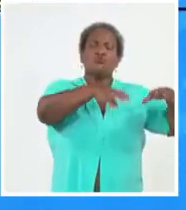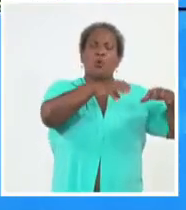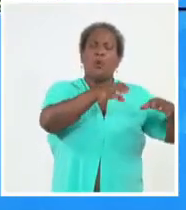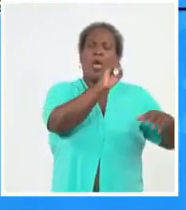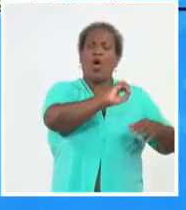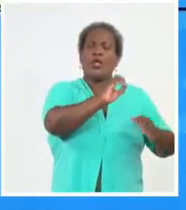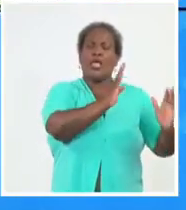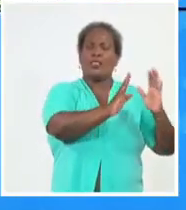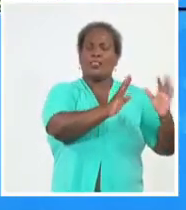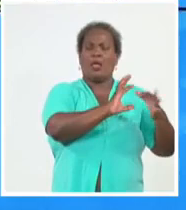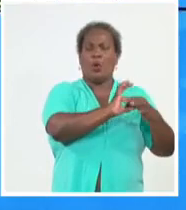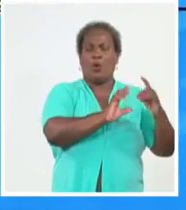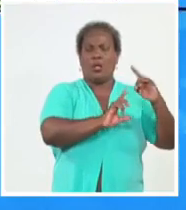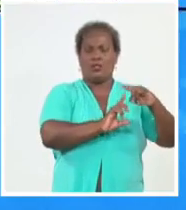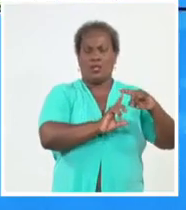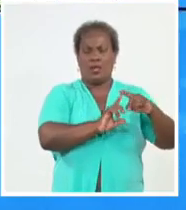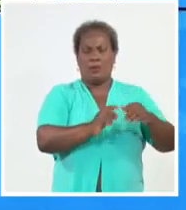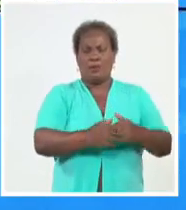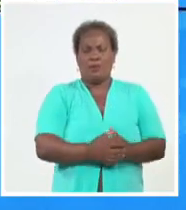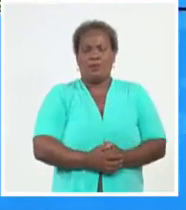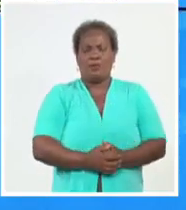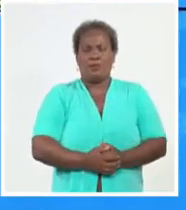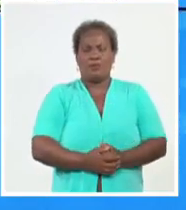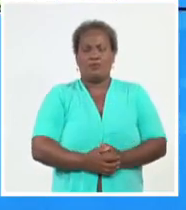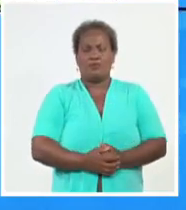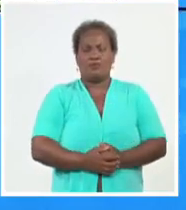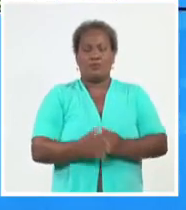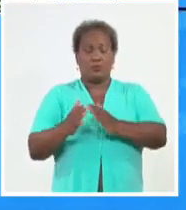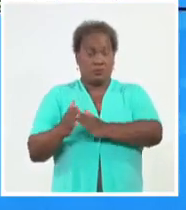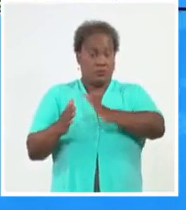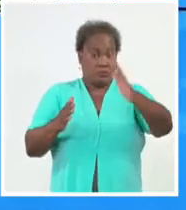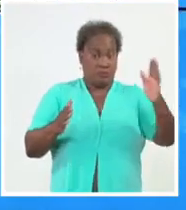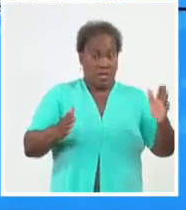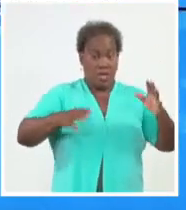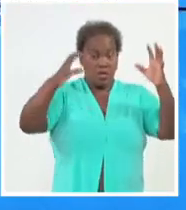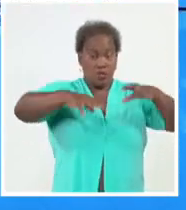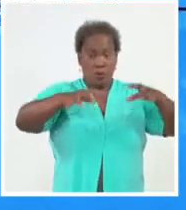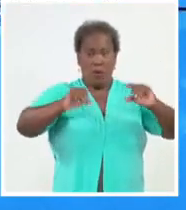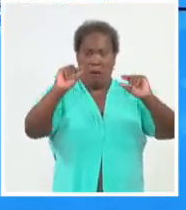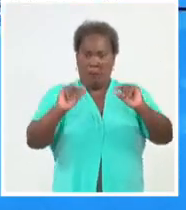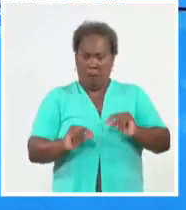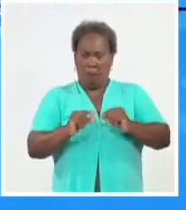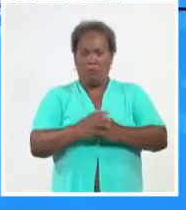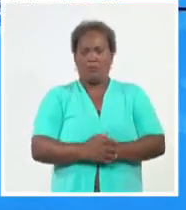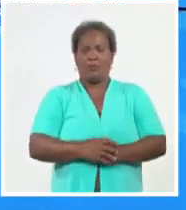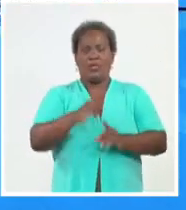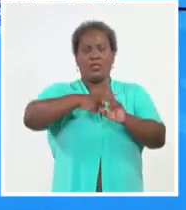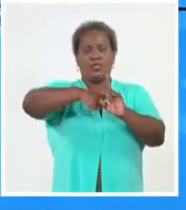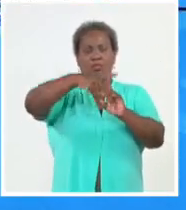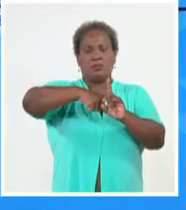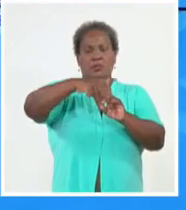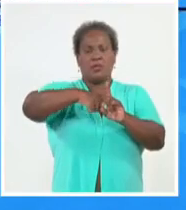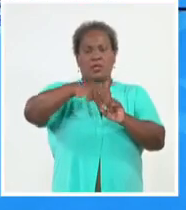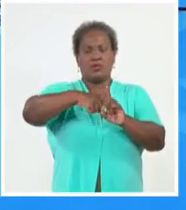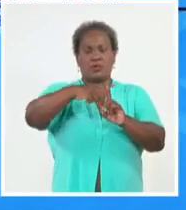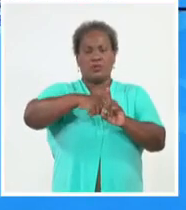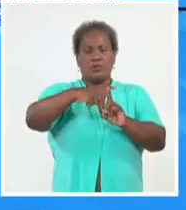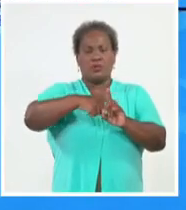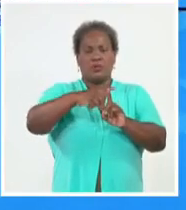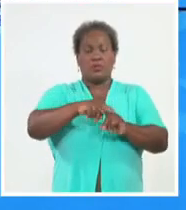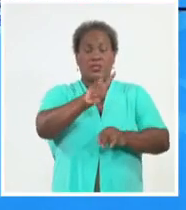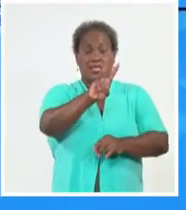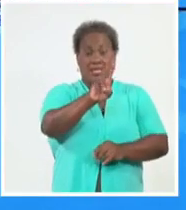nacional, con muy poca nubosidad, baja la probabilidad de precipitación. Con temperaturas hoy máximas en el entorno de